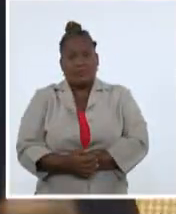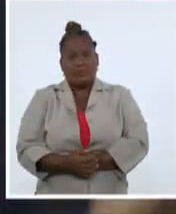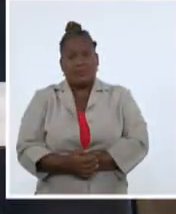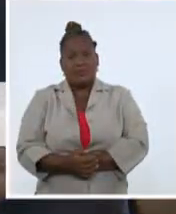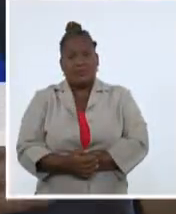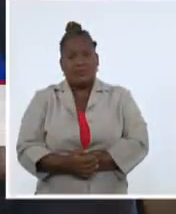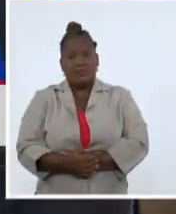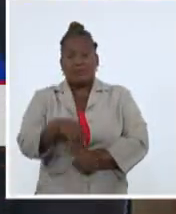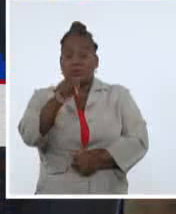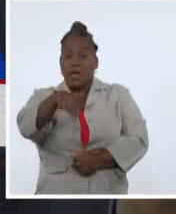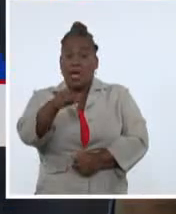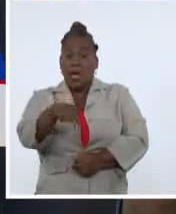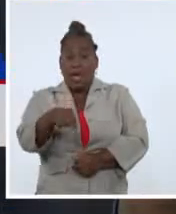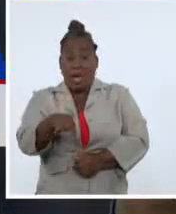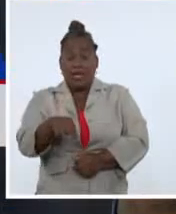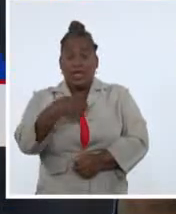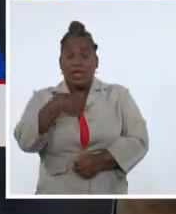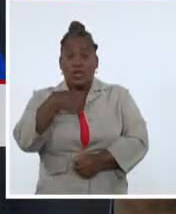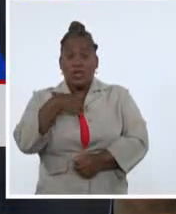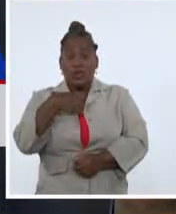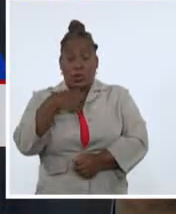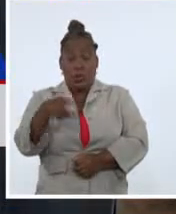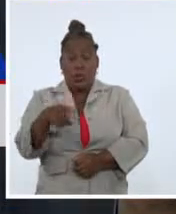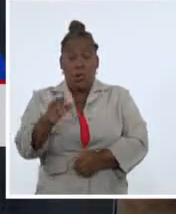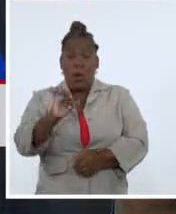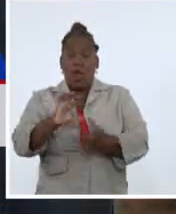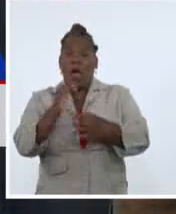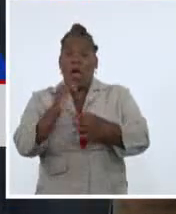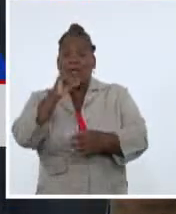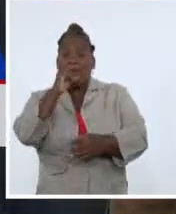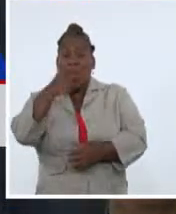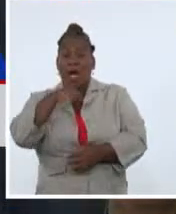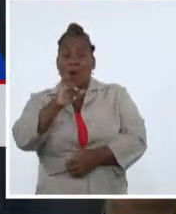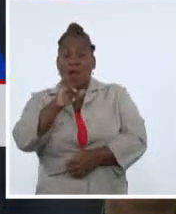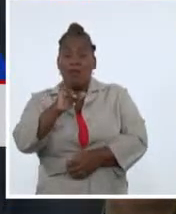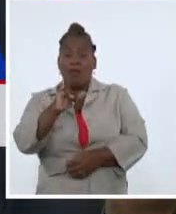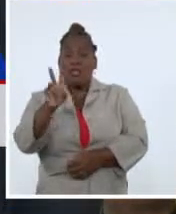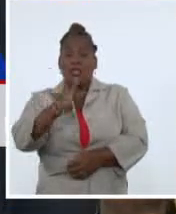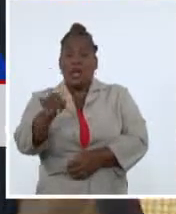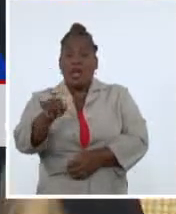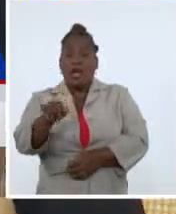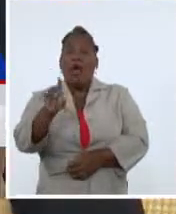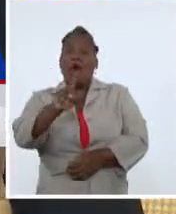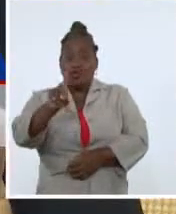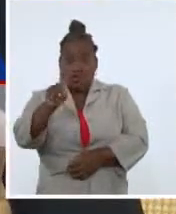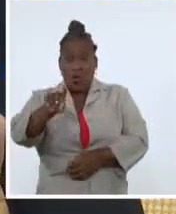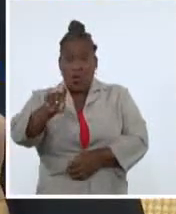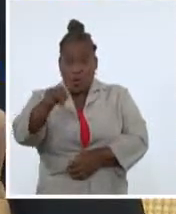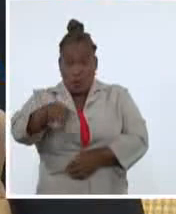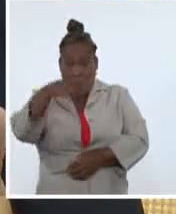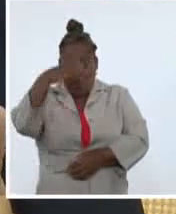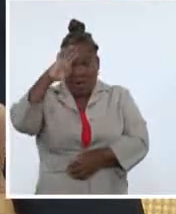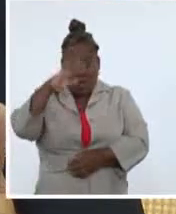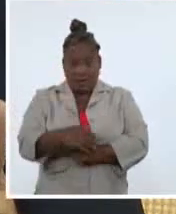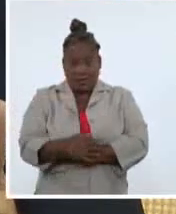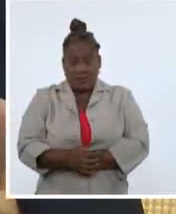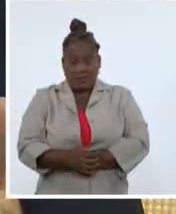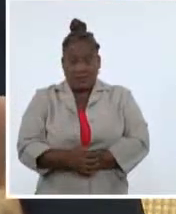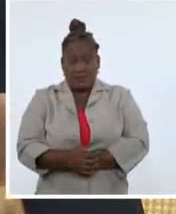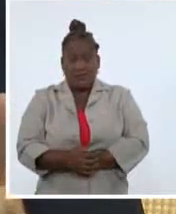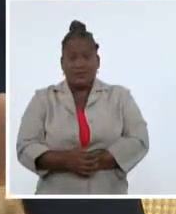Aquí nosotros tuvimos un conato de Guarimba el 11 de julio y esto que están,